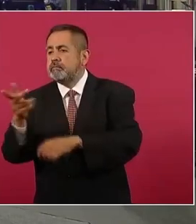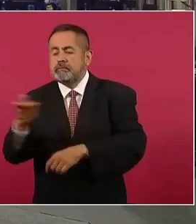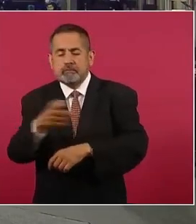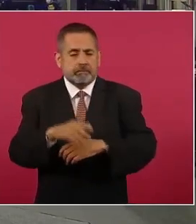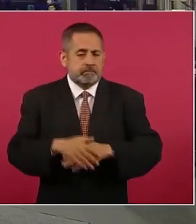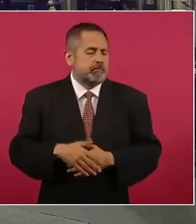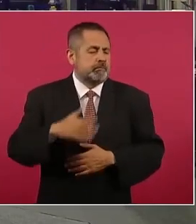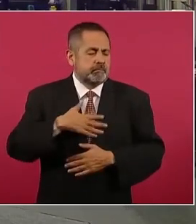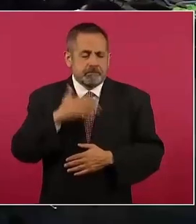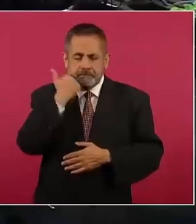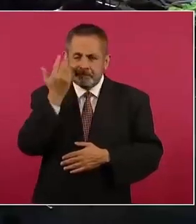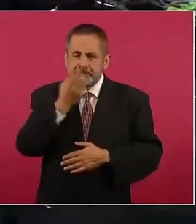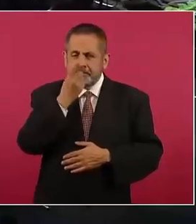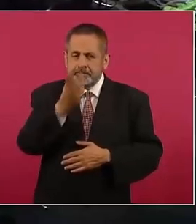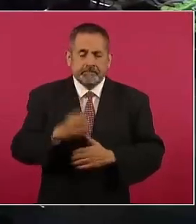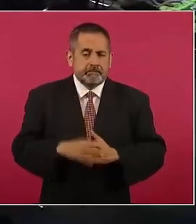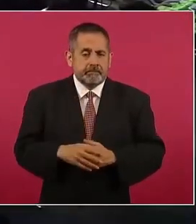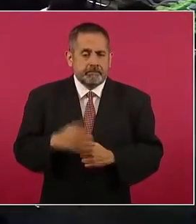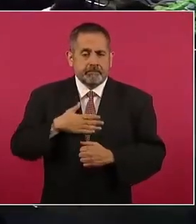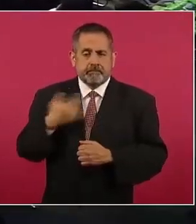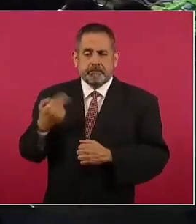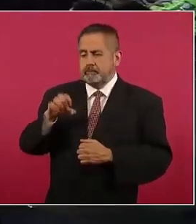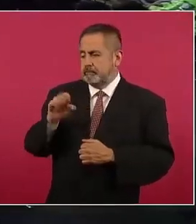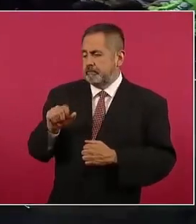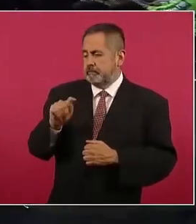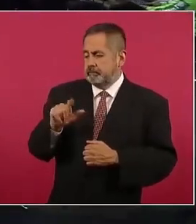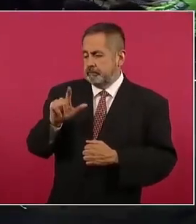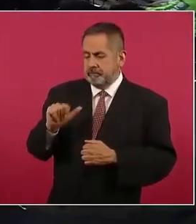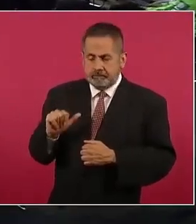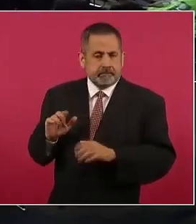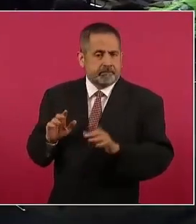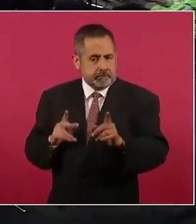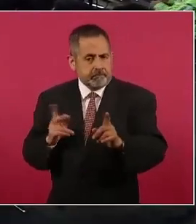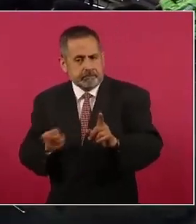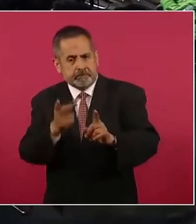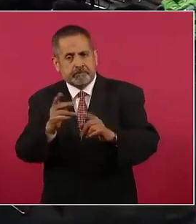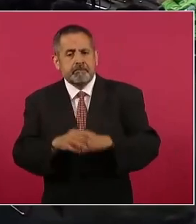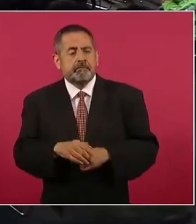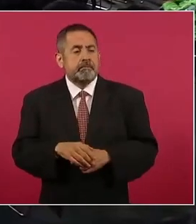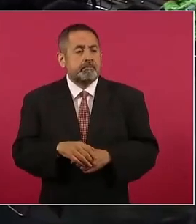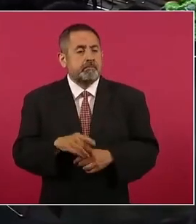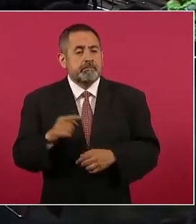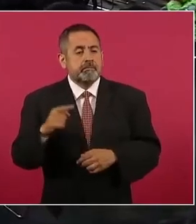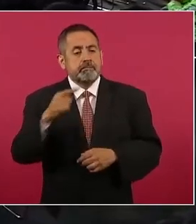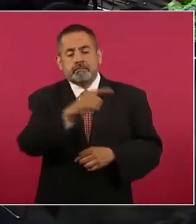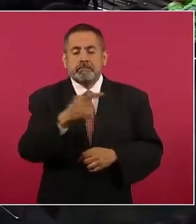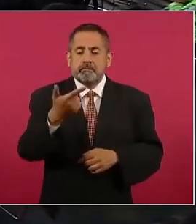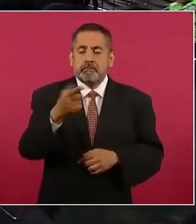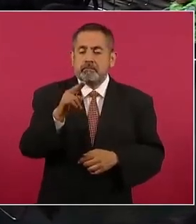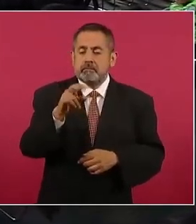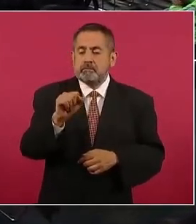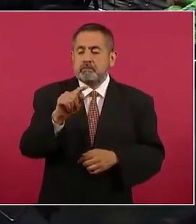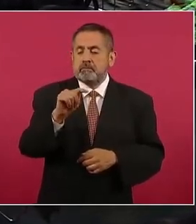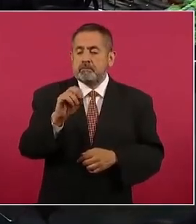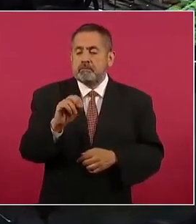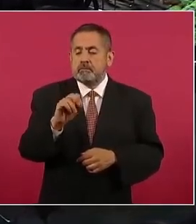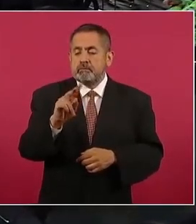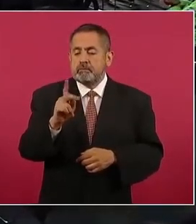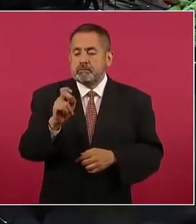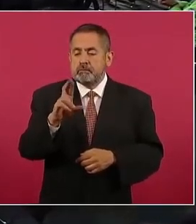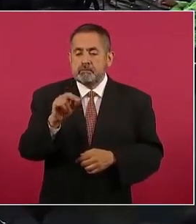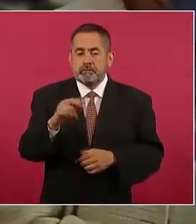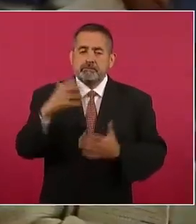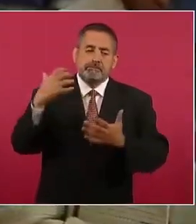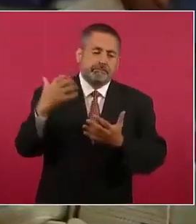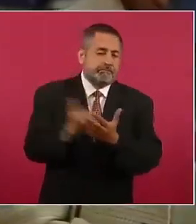Y yo le quiero preguntar, Adriana Estela Flores, dime noticias, en primer lugar acerca de este triunfo electoral de Gustavo Petro allá en Colombia y